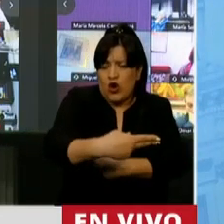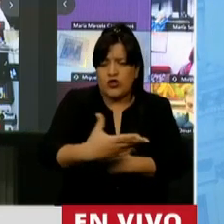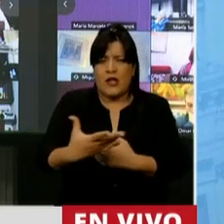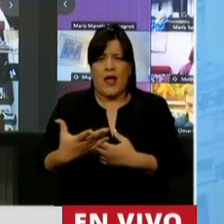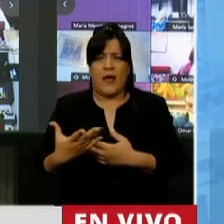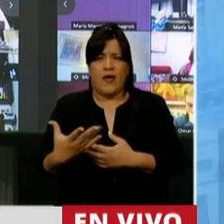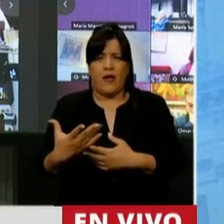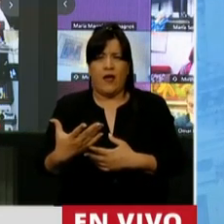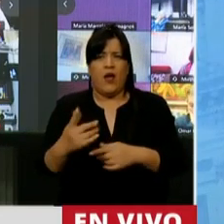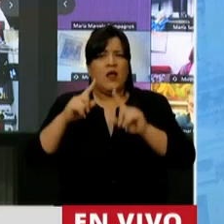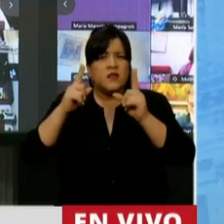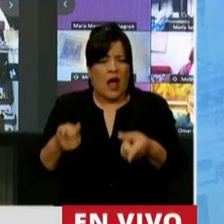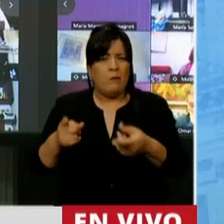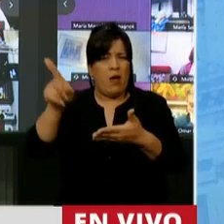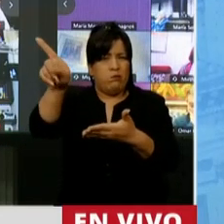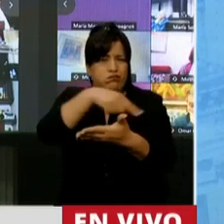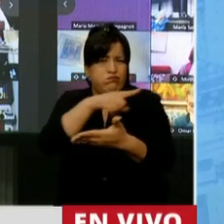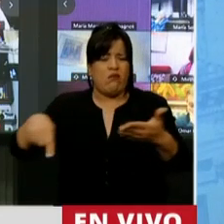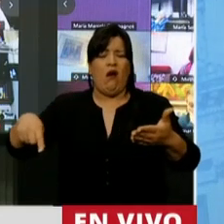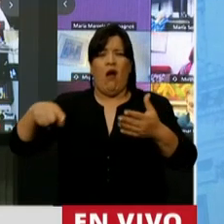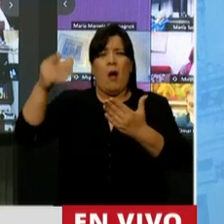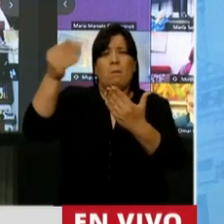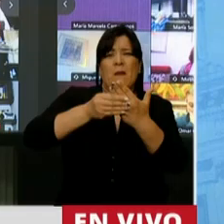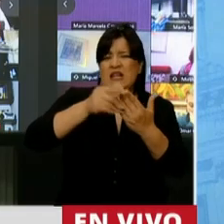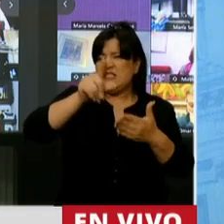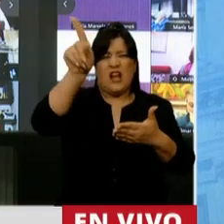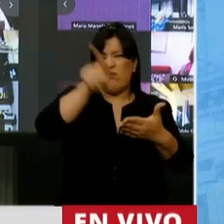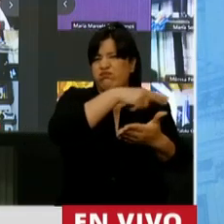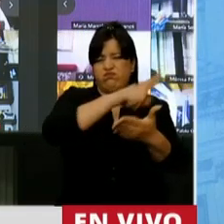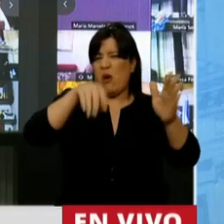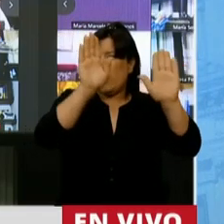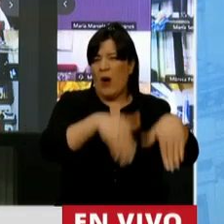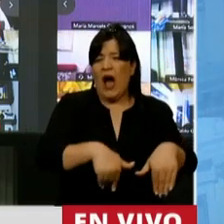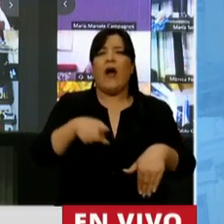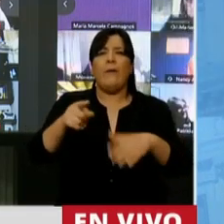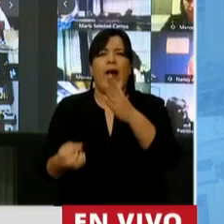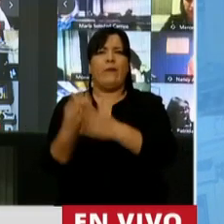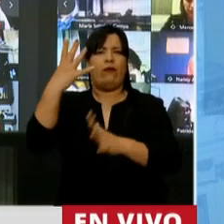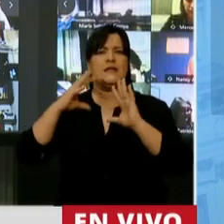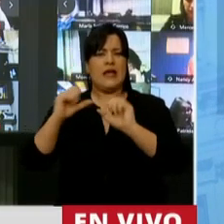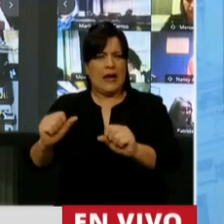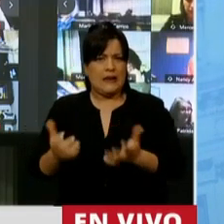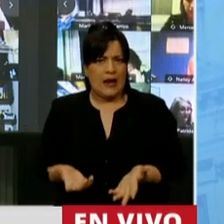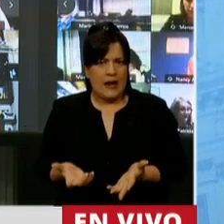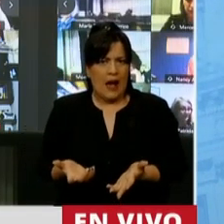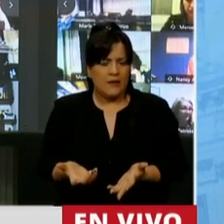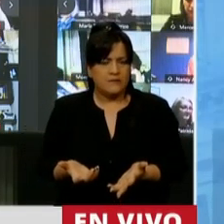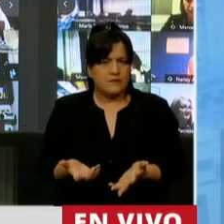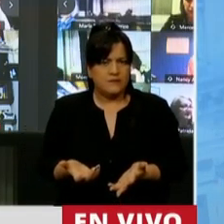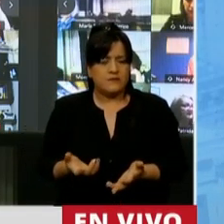se suprimía ministerios creándolo en secretaría. Son los mismos, señor Presidente,